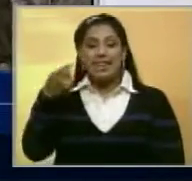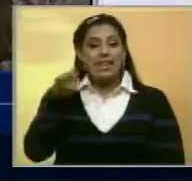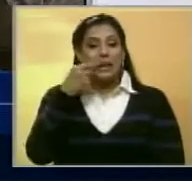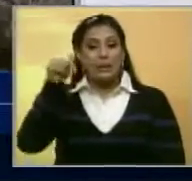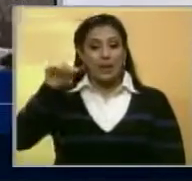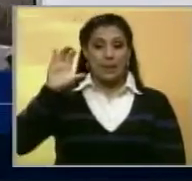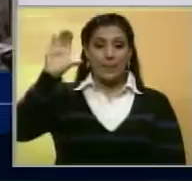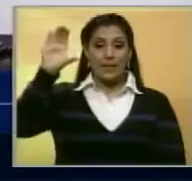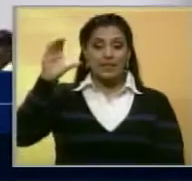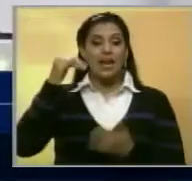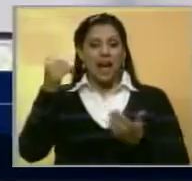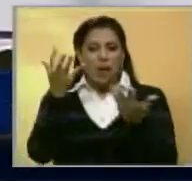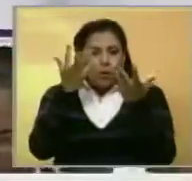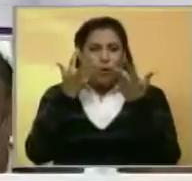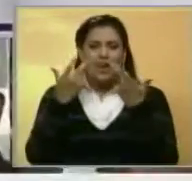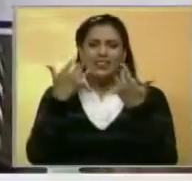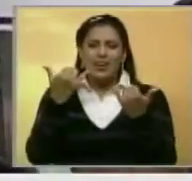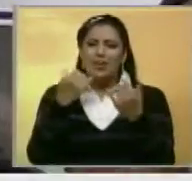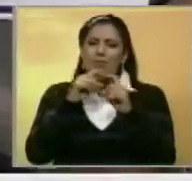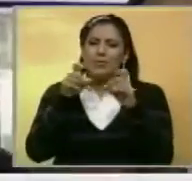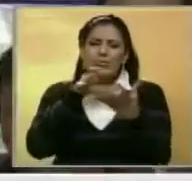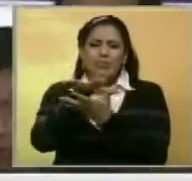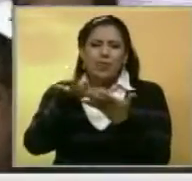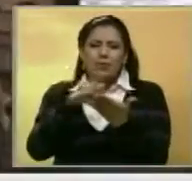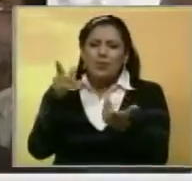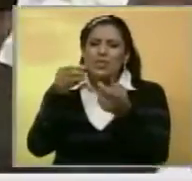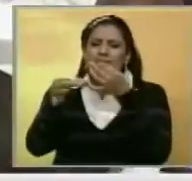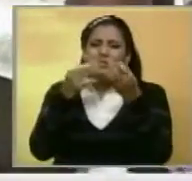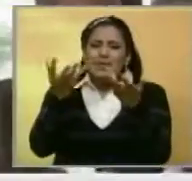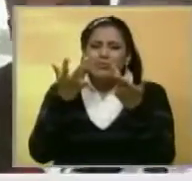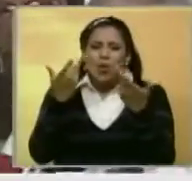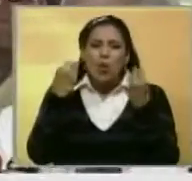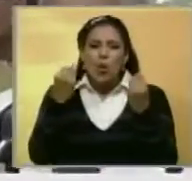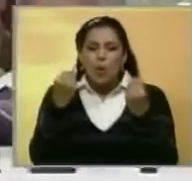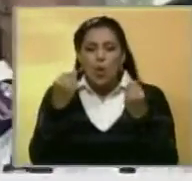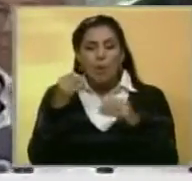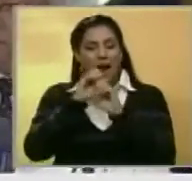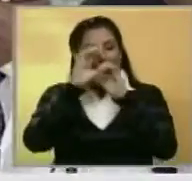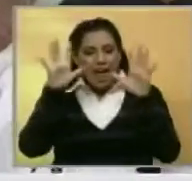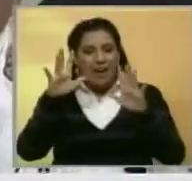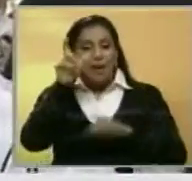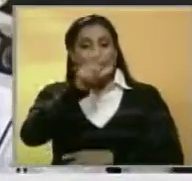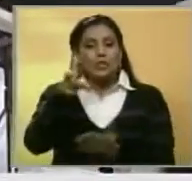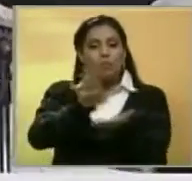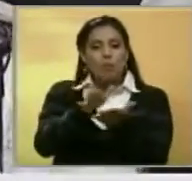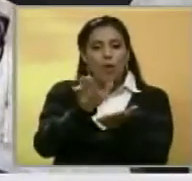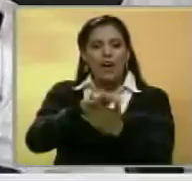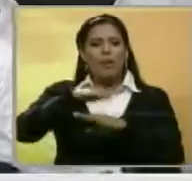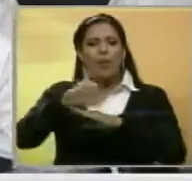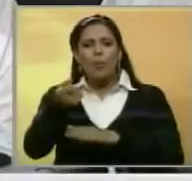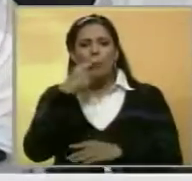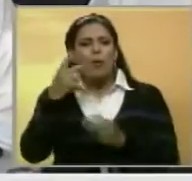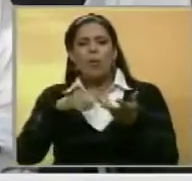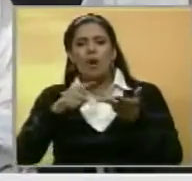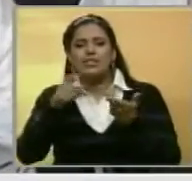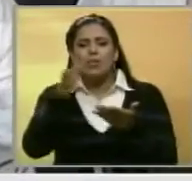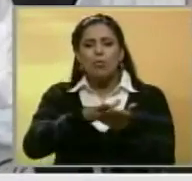en el país. La pregunta natural es cuál es la situación, cómo explica usted eso en cifras y si tienen cifras de personas muertas por falta de medicamentos.